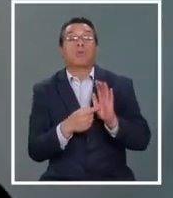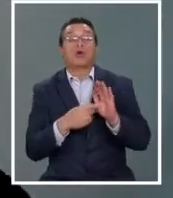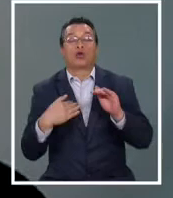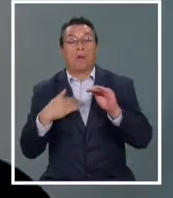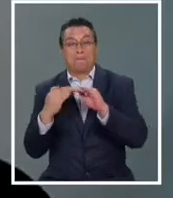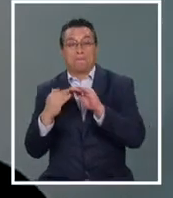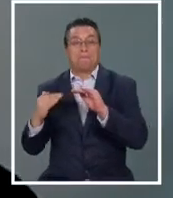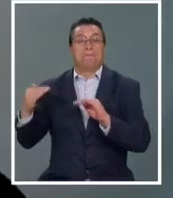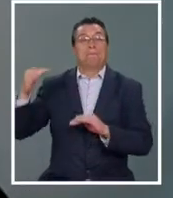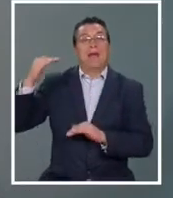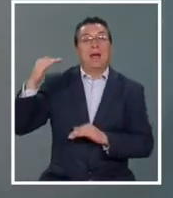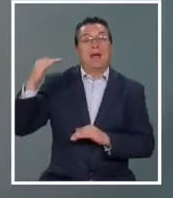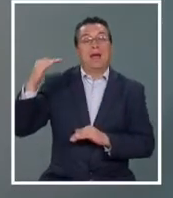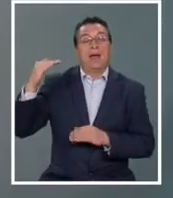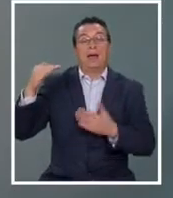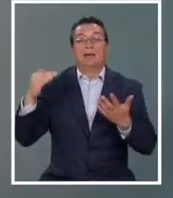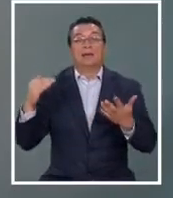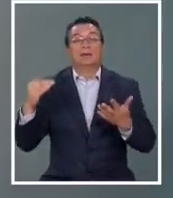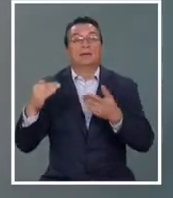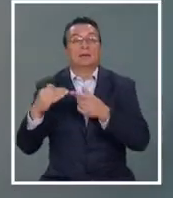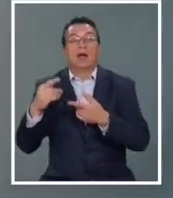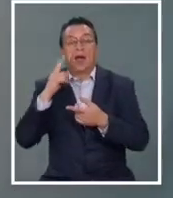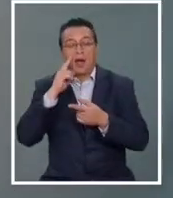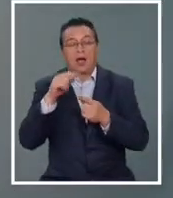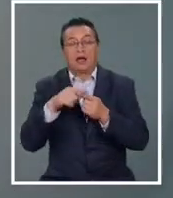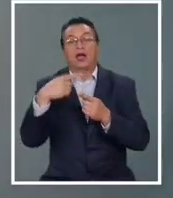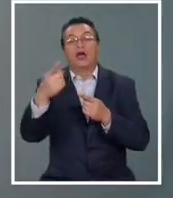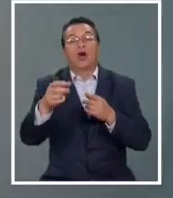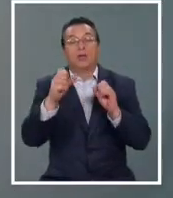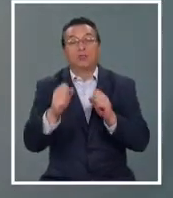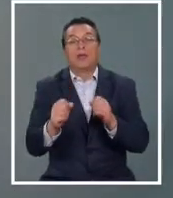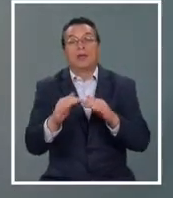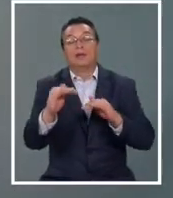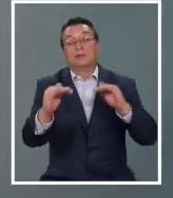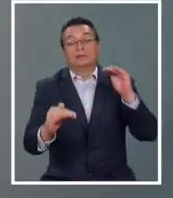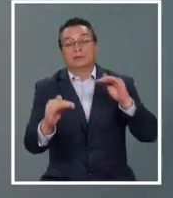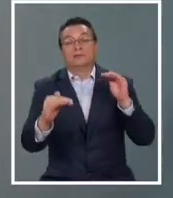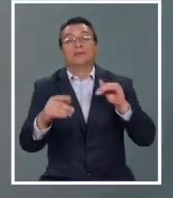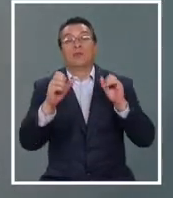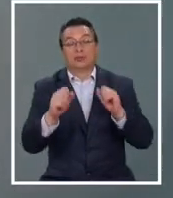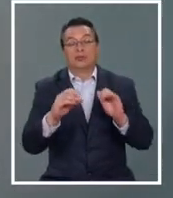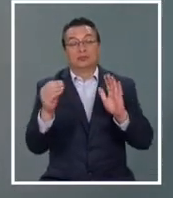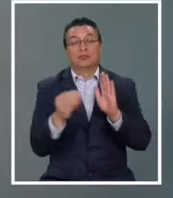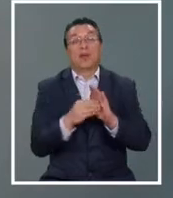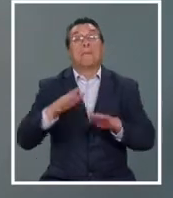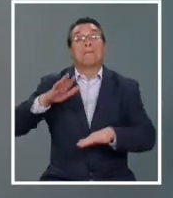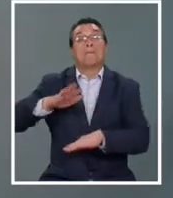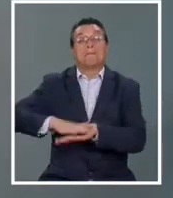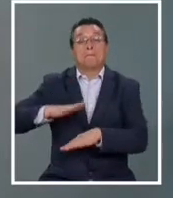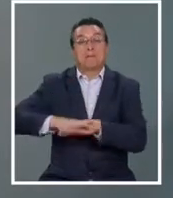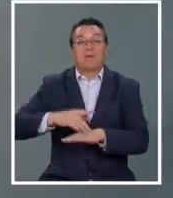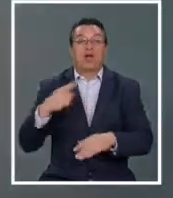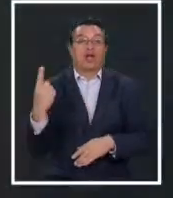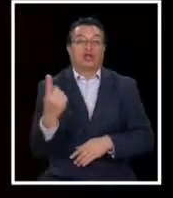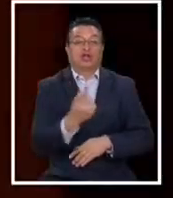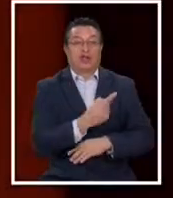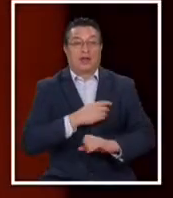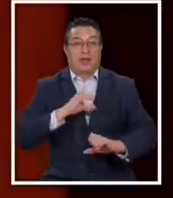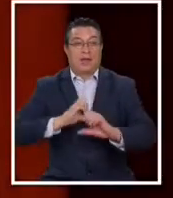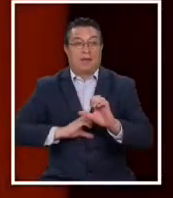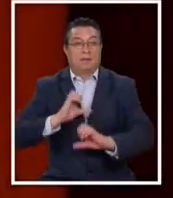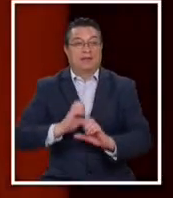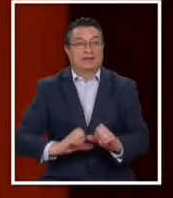a aquella que se pudiera estimar, cierto, que se va a establecer como mínimo para todas las empresas.